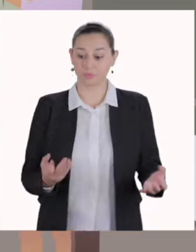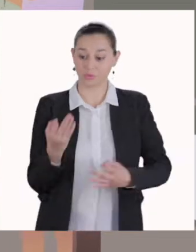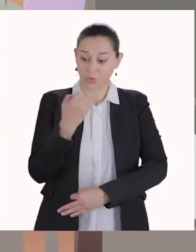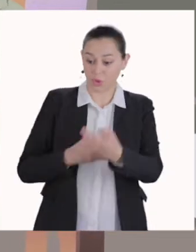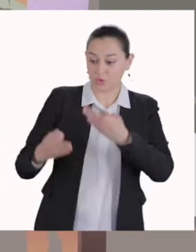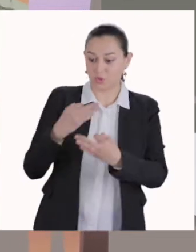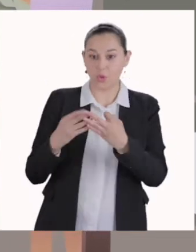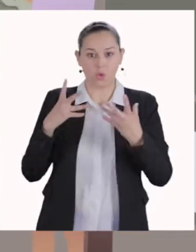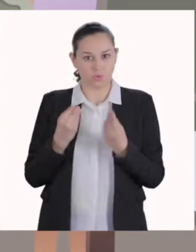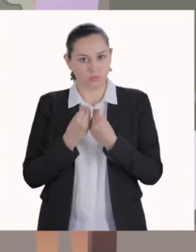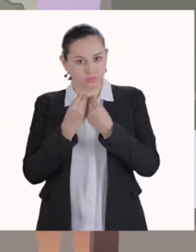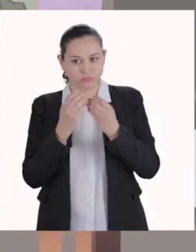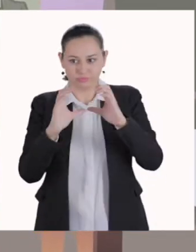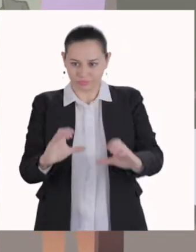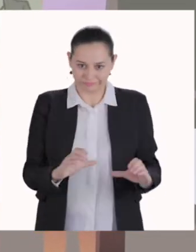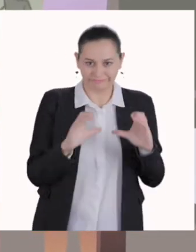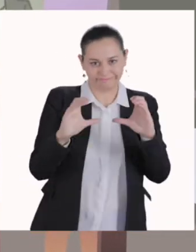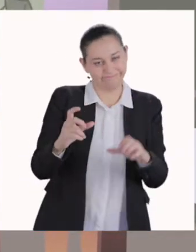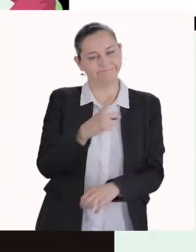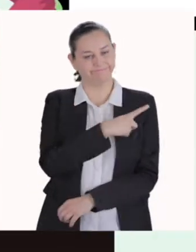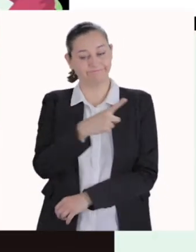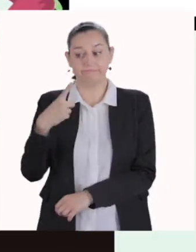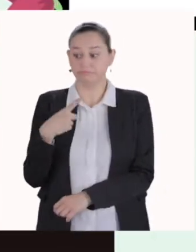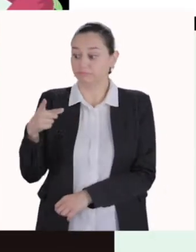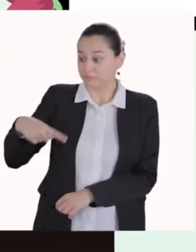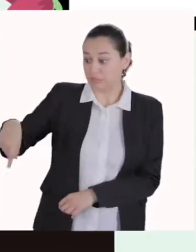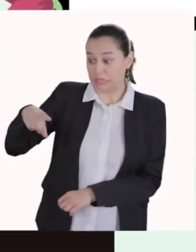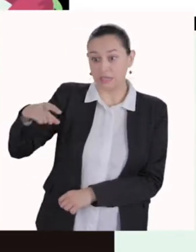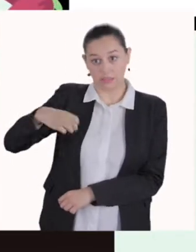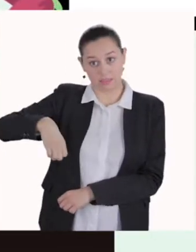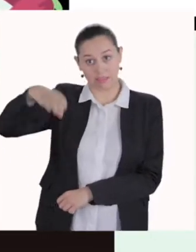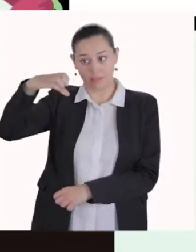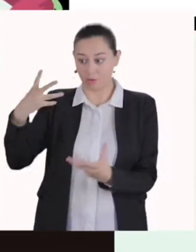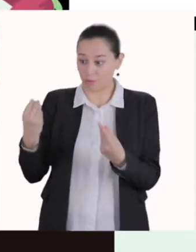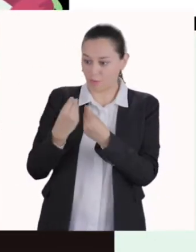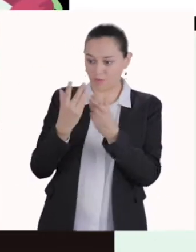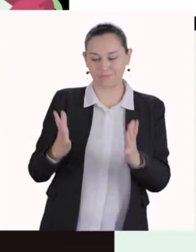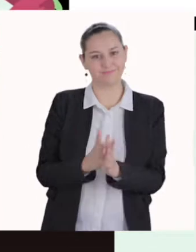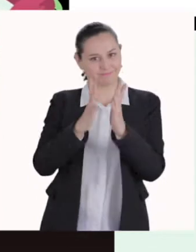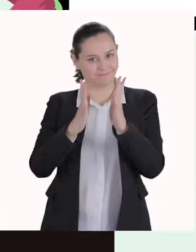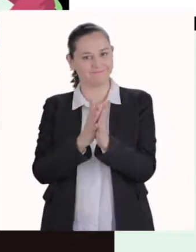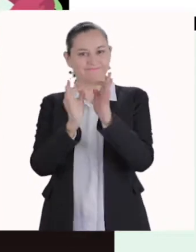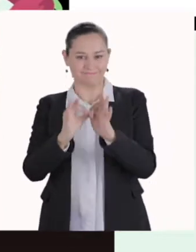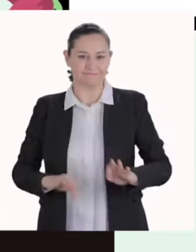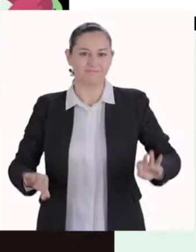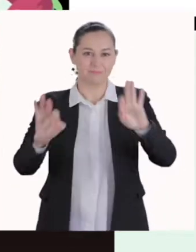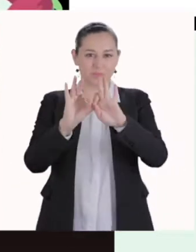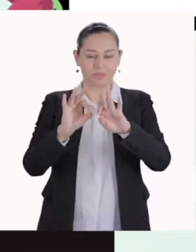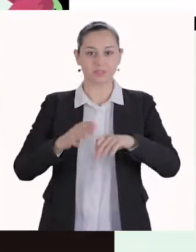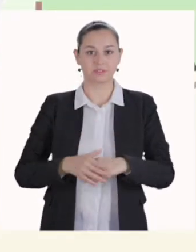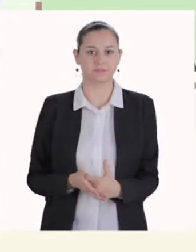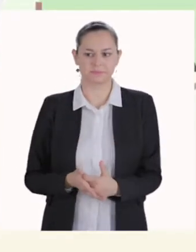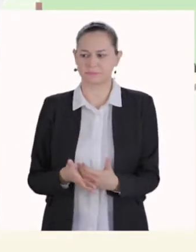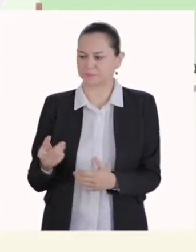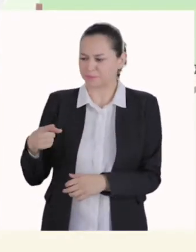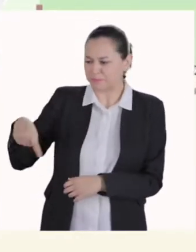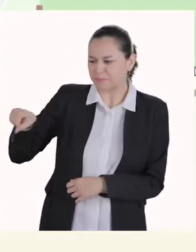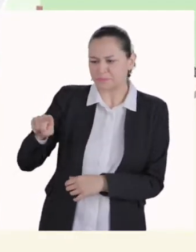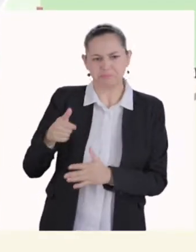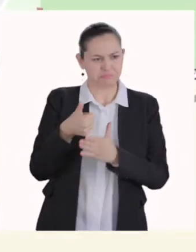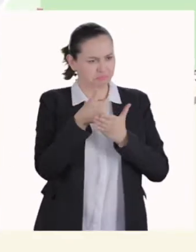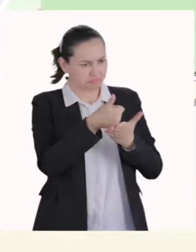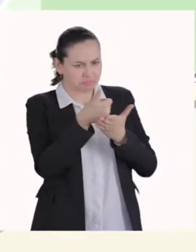Entre todas y todos debemos cuidarnos. Y la participación de las personas adultas mayores es muy importante. Hay que